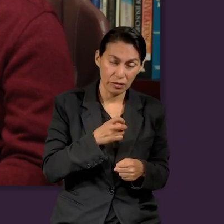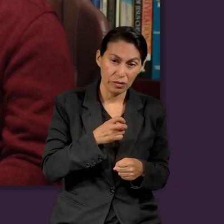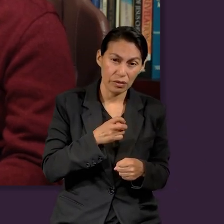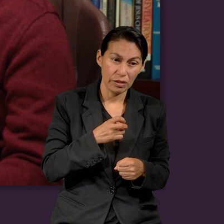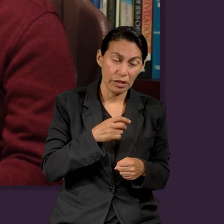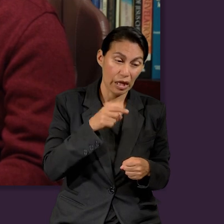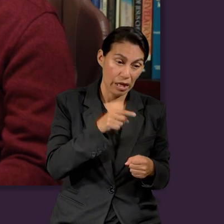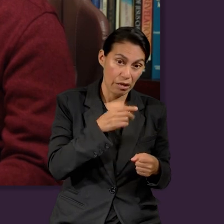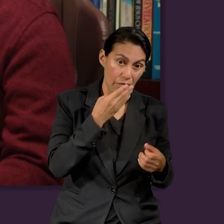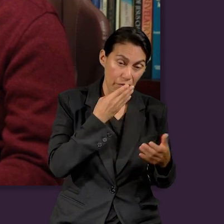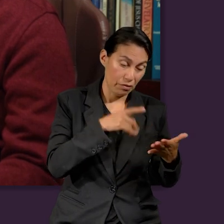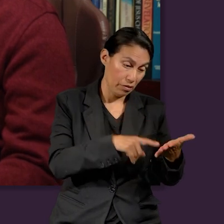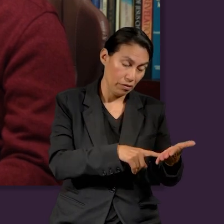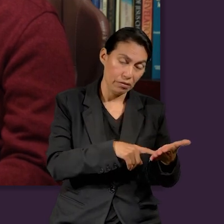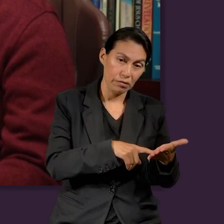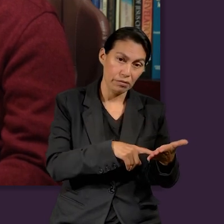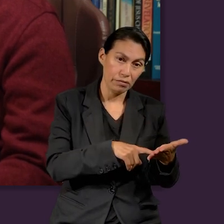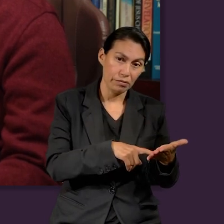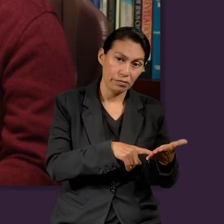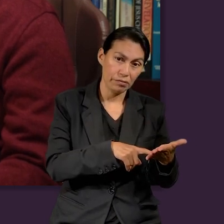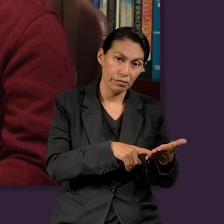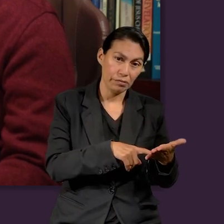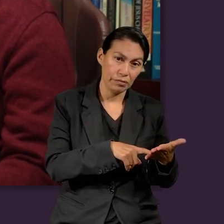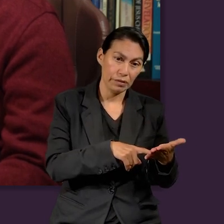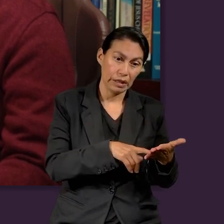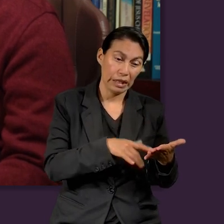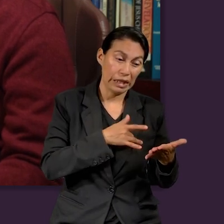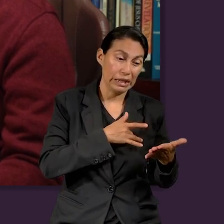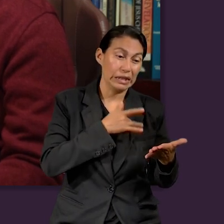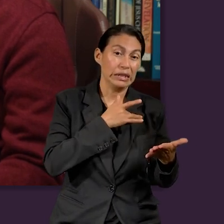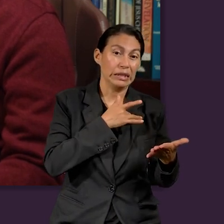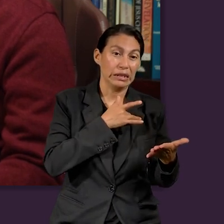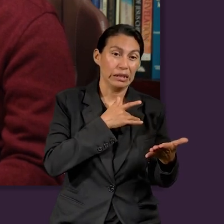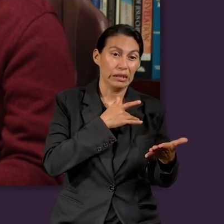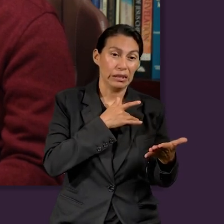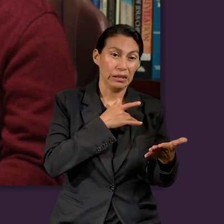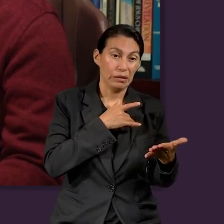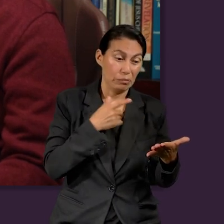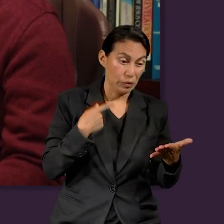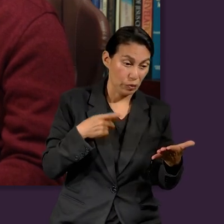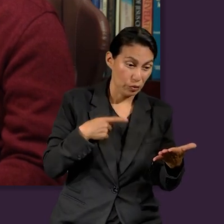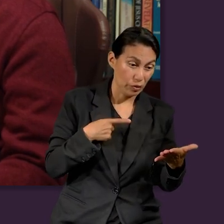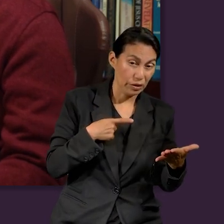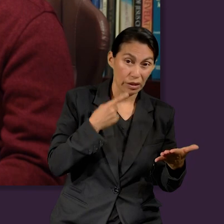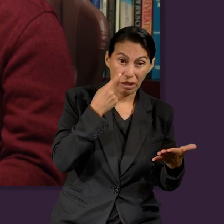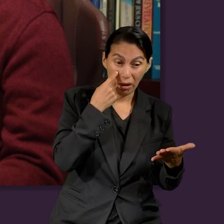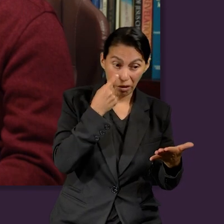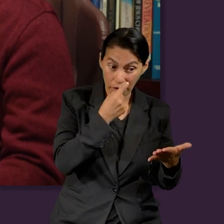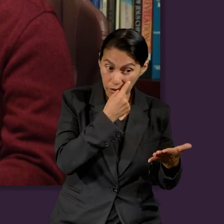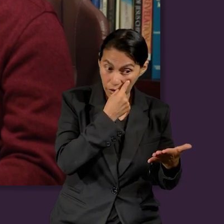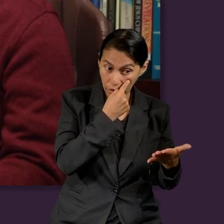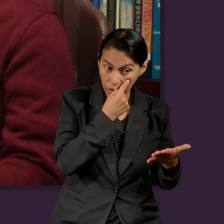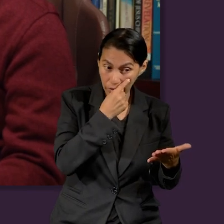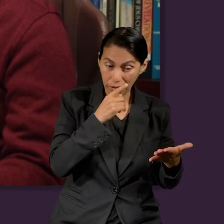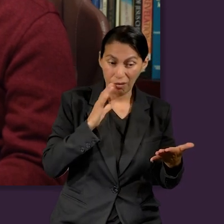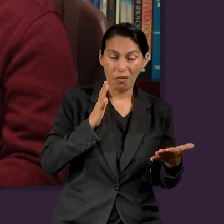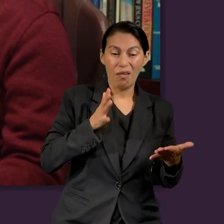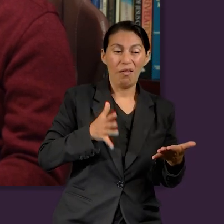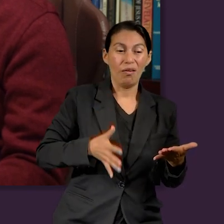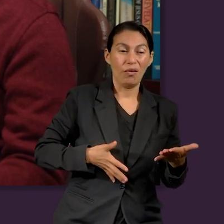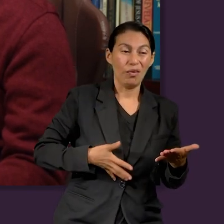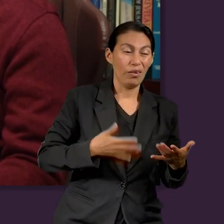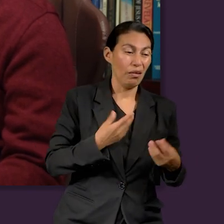menciona allí, en este pasaje, los deseos de la carne, los deseos de los ojos, y la valagloria de la vida,